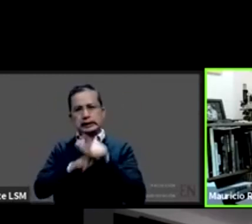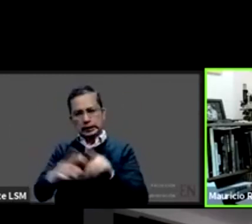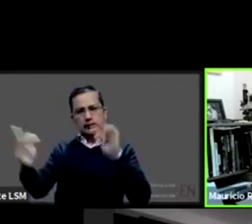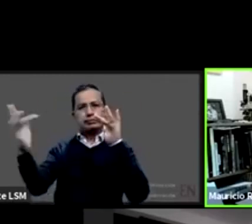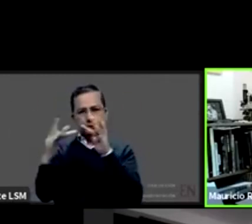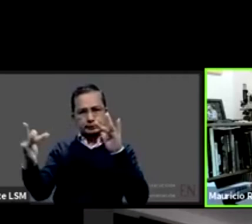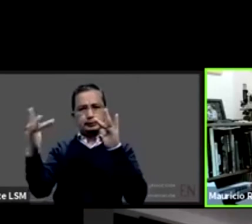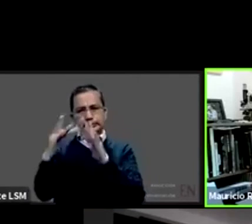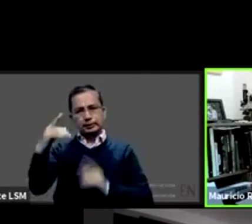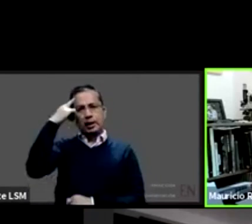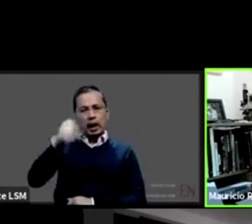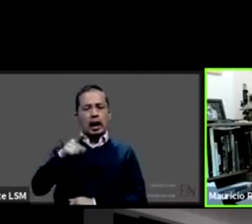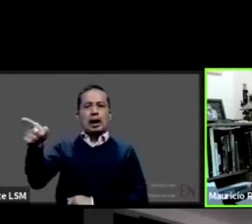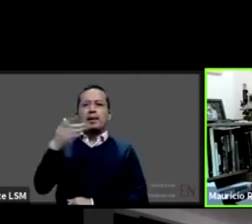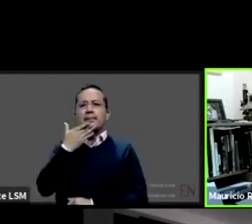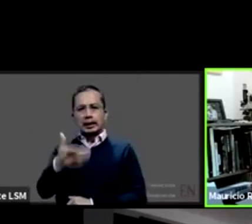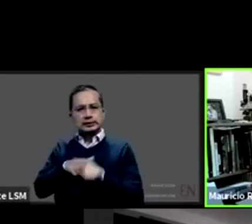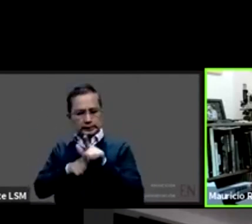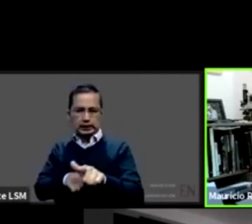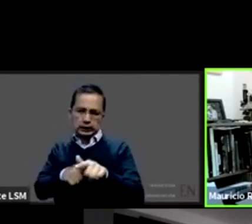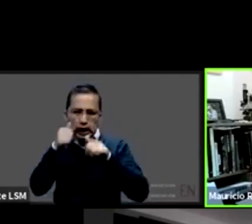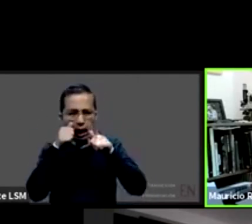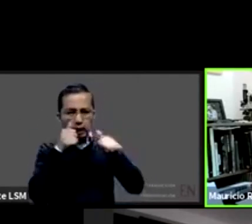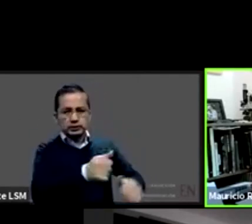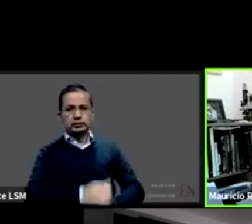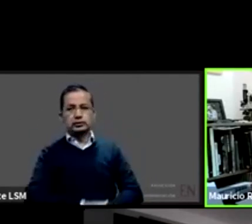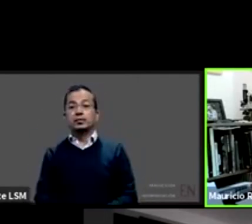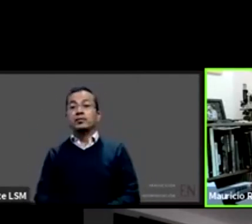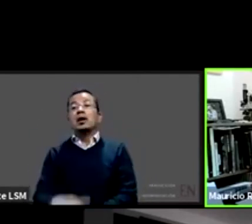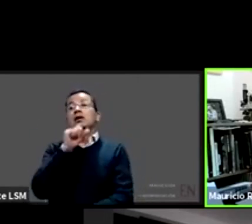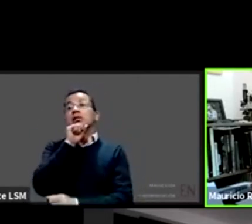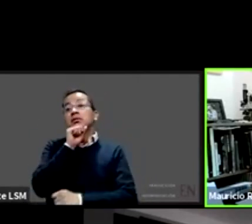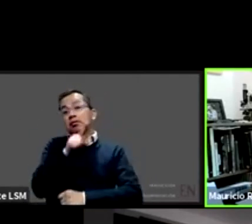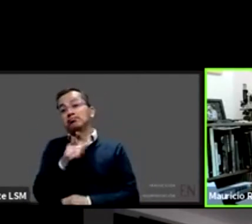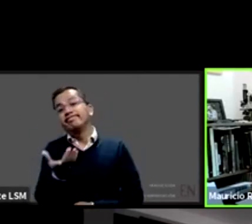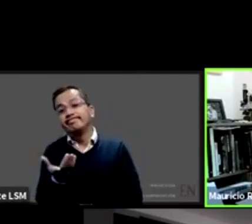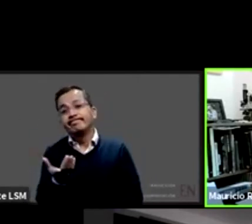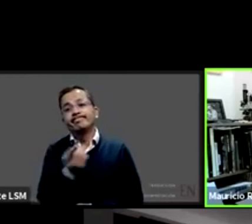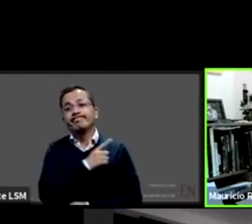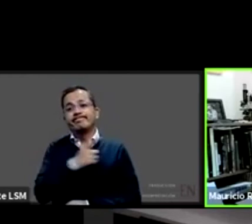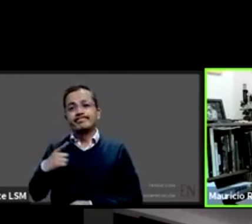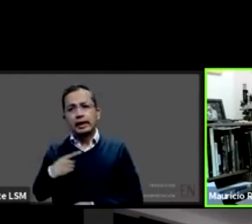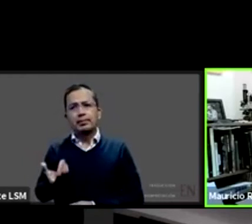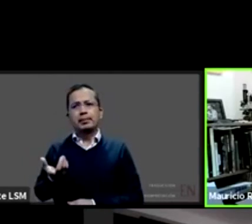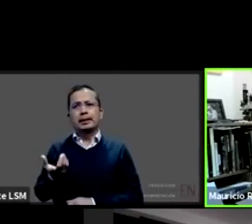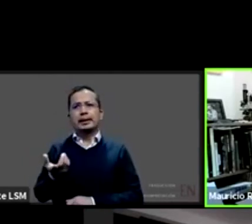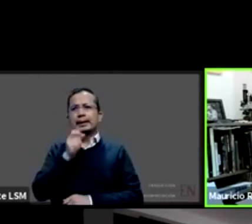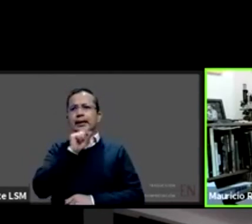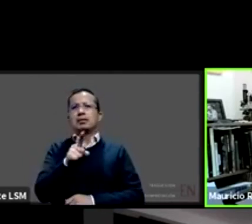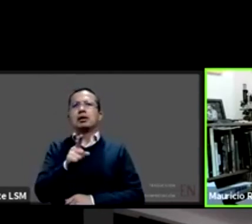darle continuidad y tener esta facilidad para para denunciar